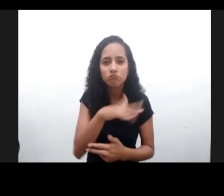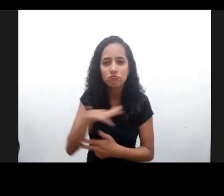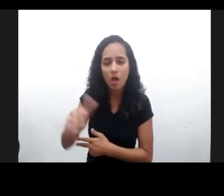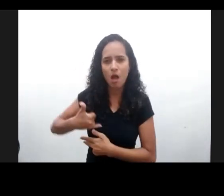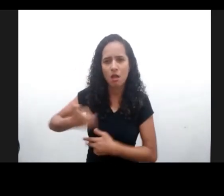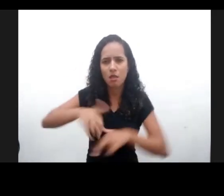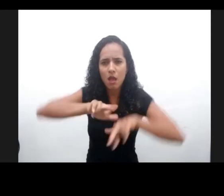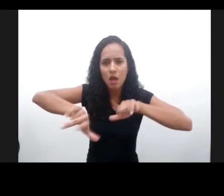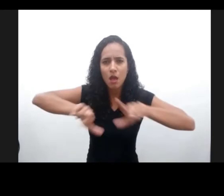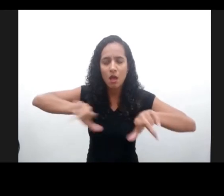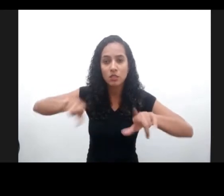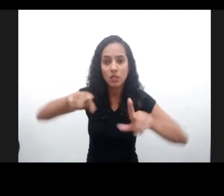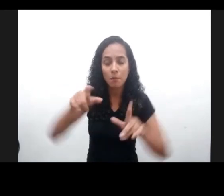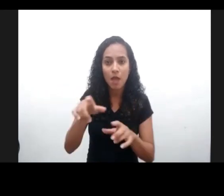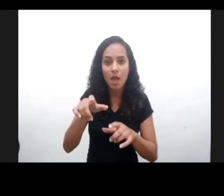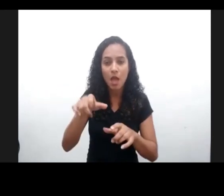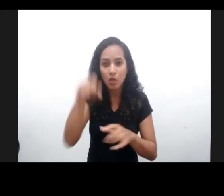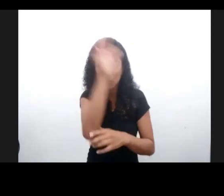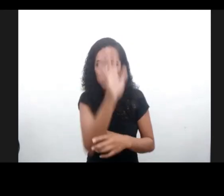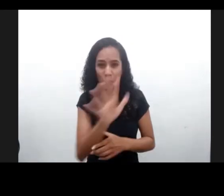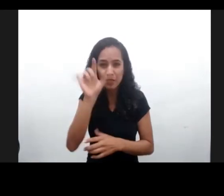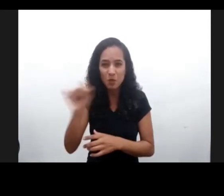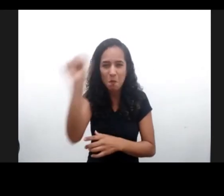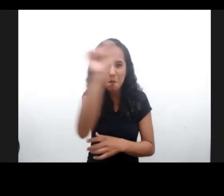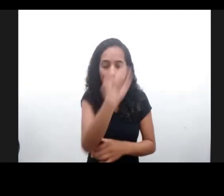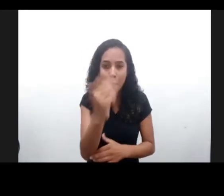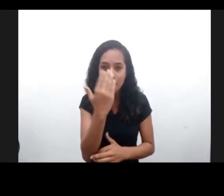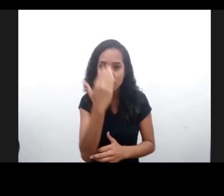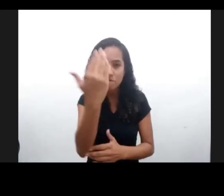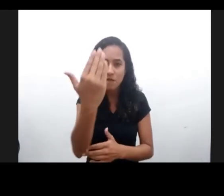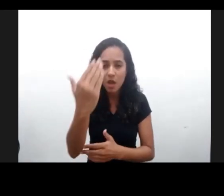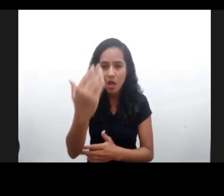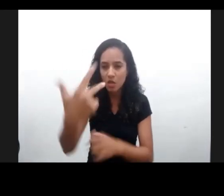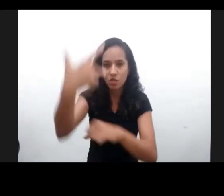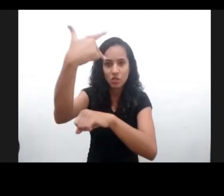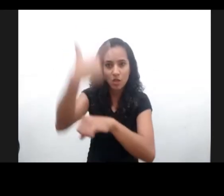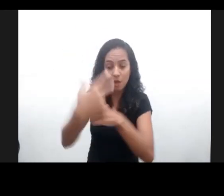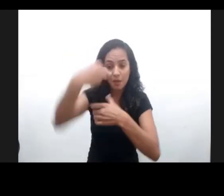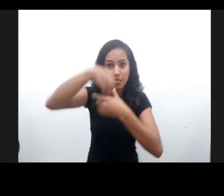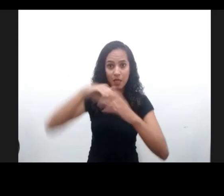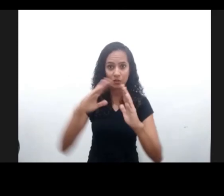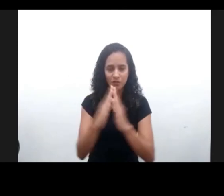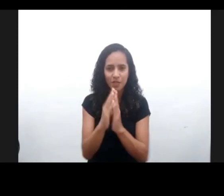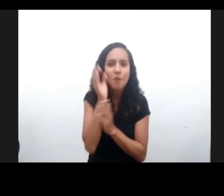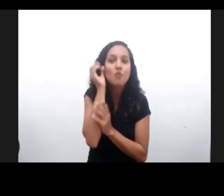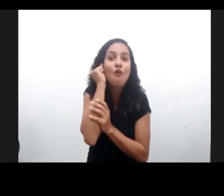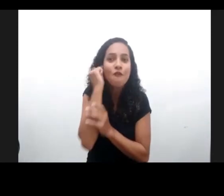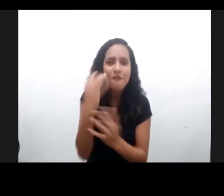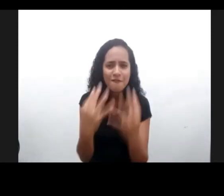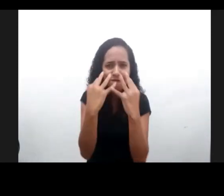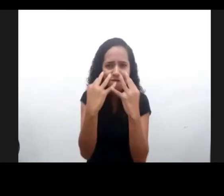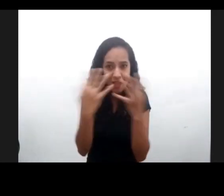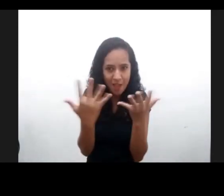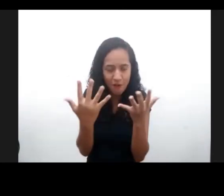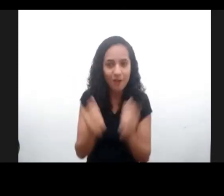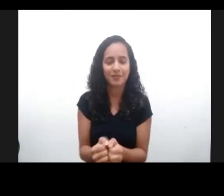niños y niñas de diferentes ciudades y ciudades de Brasil que hablarán delante de la cámara directamente desde sus hogares. Escuchemos